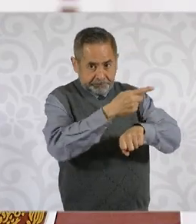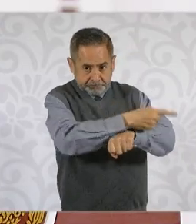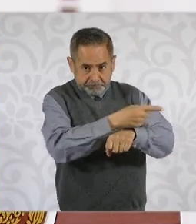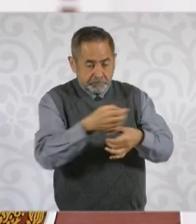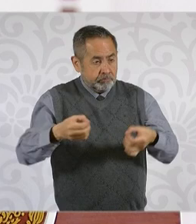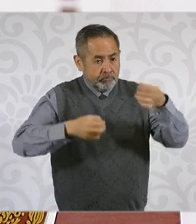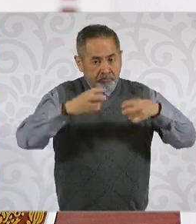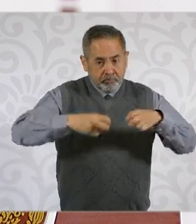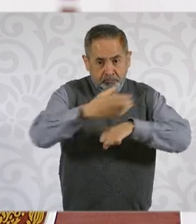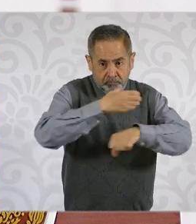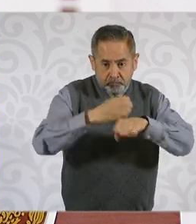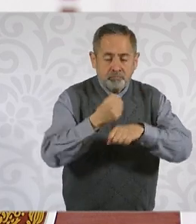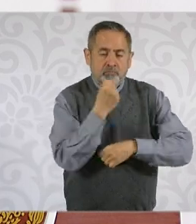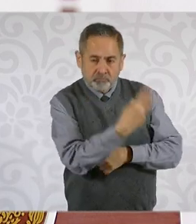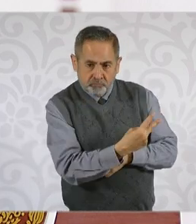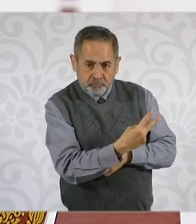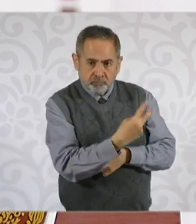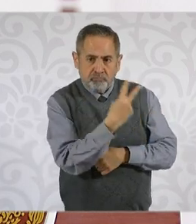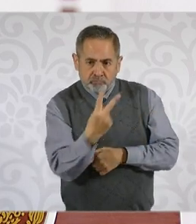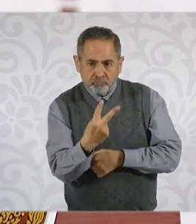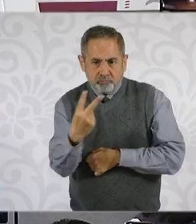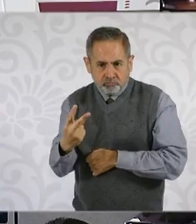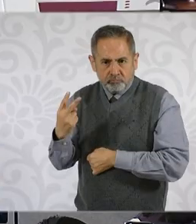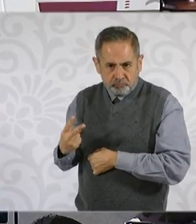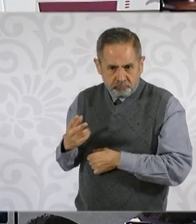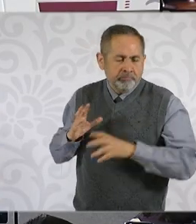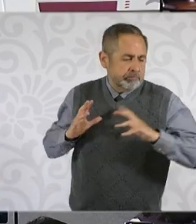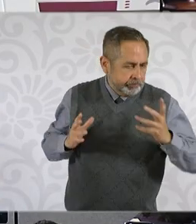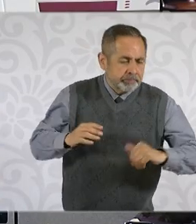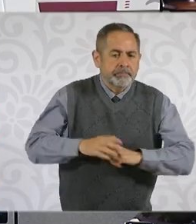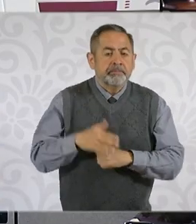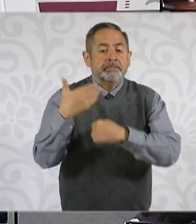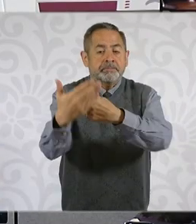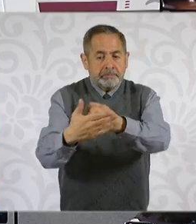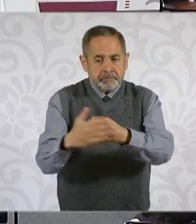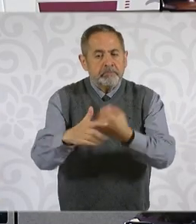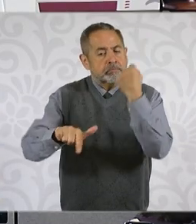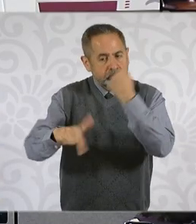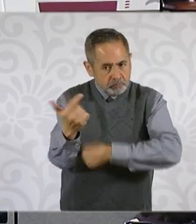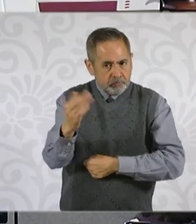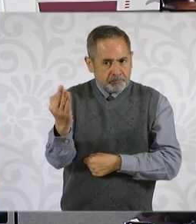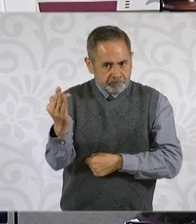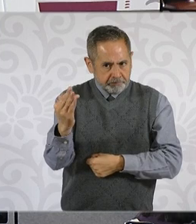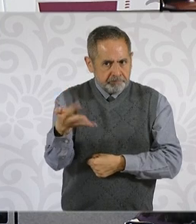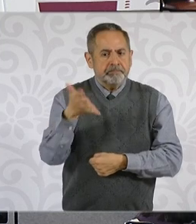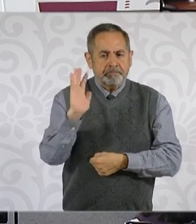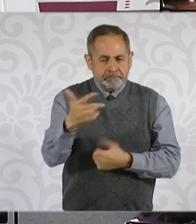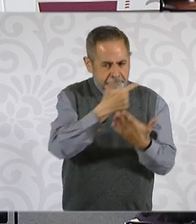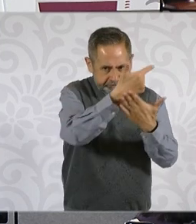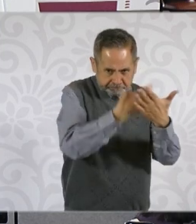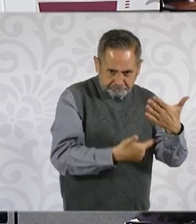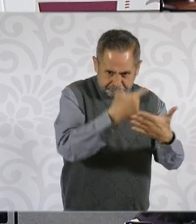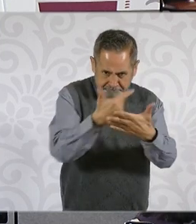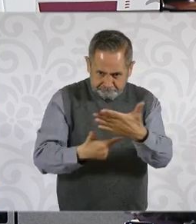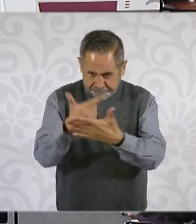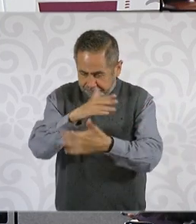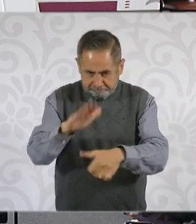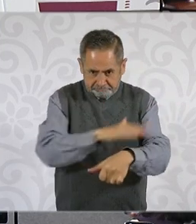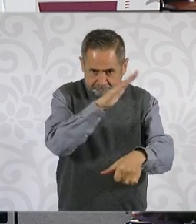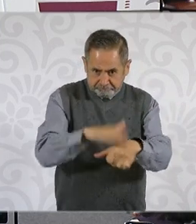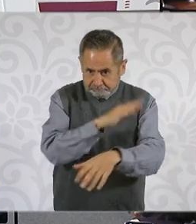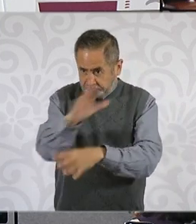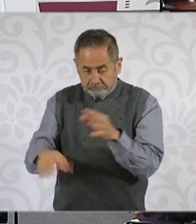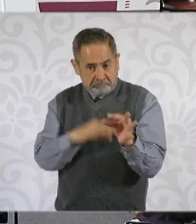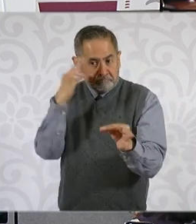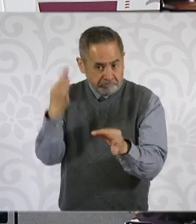magistrado de circuito. Para el 12 de febrero, una vez aprobadas las listas de candidatas y candidatos, el